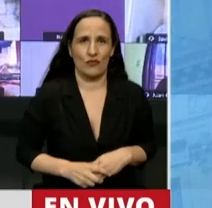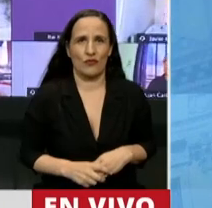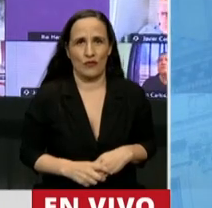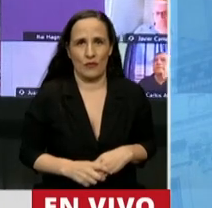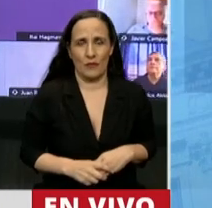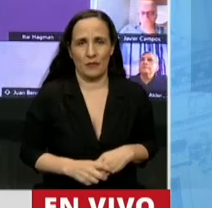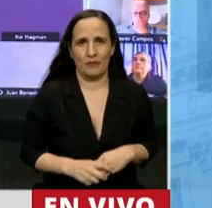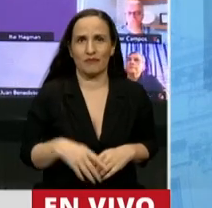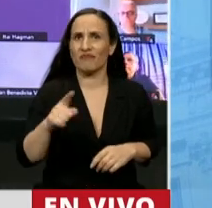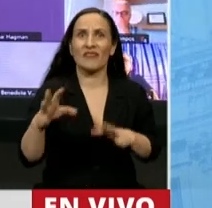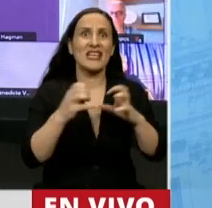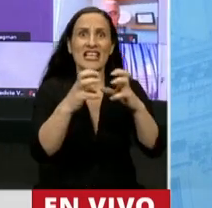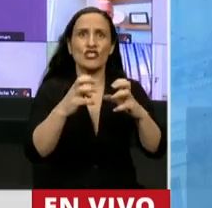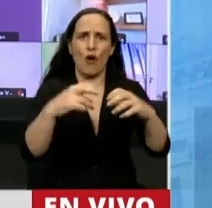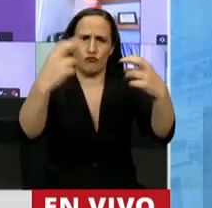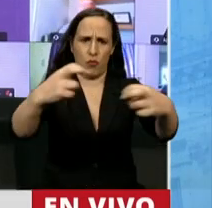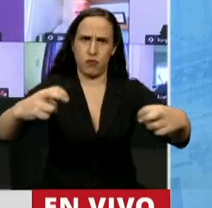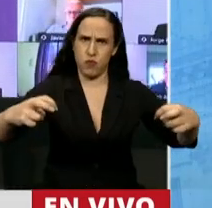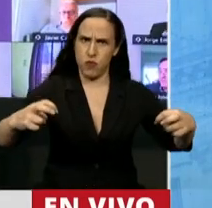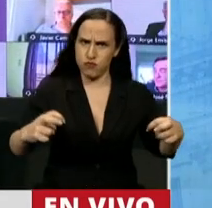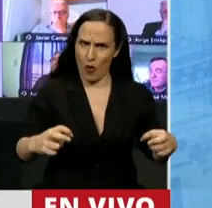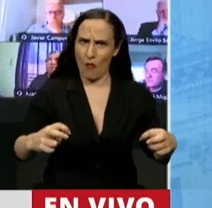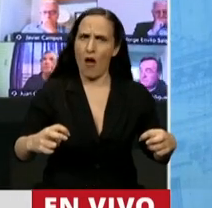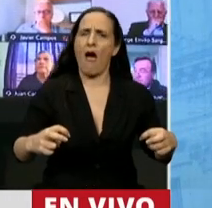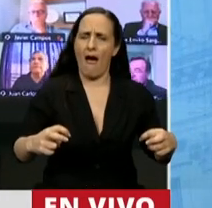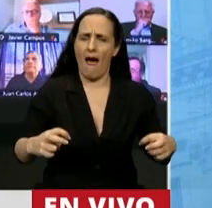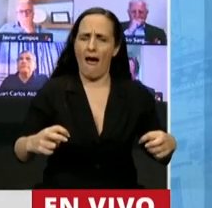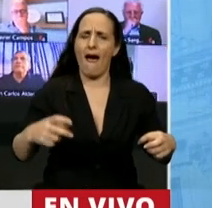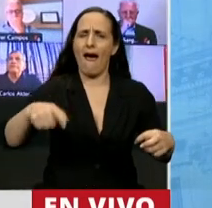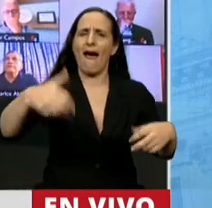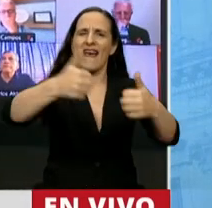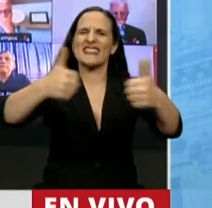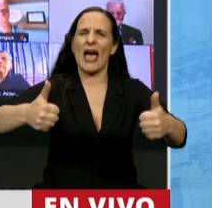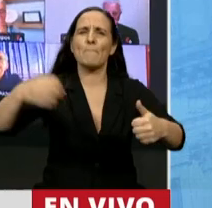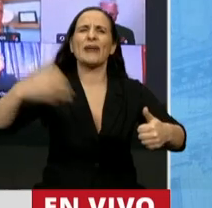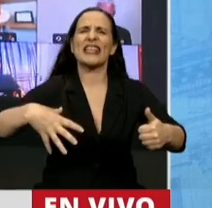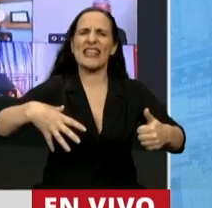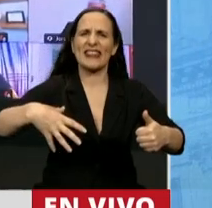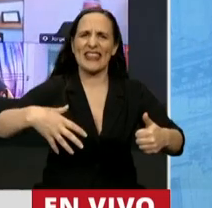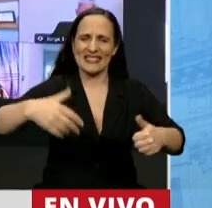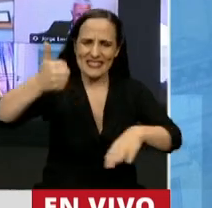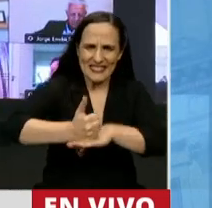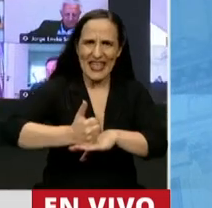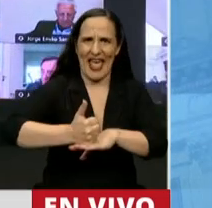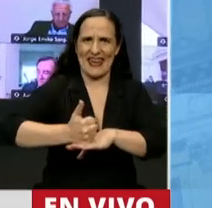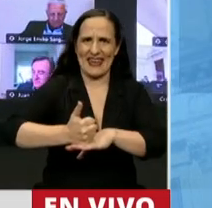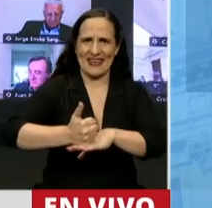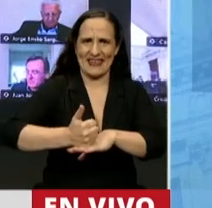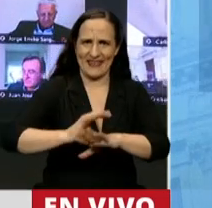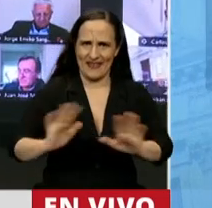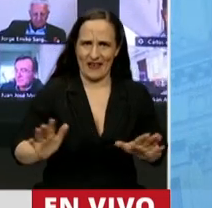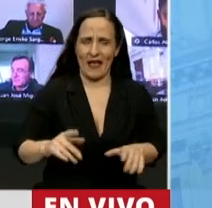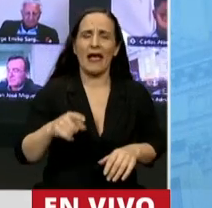Sesión presencial es una sesión en la que los únicos diputados presentes son los que están presentes. No hay sesión